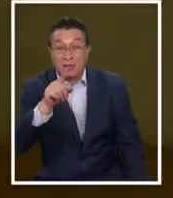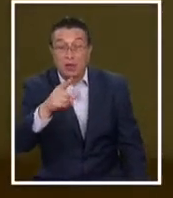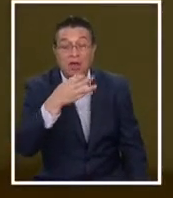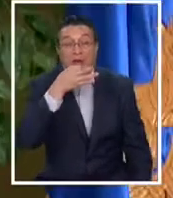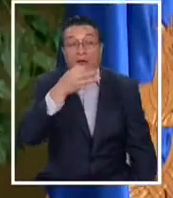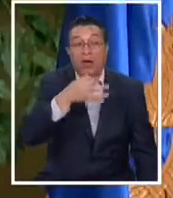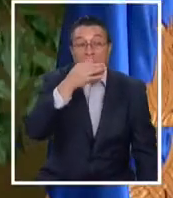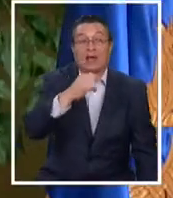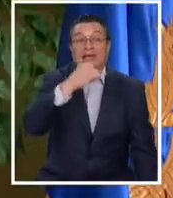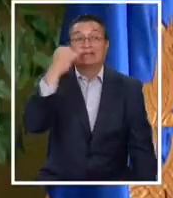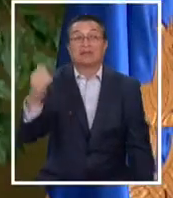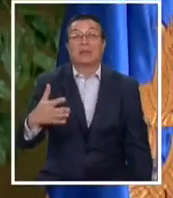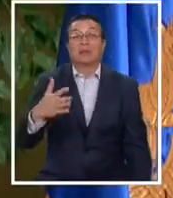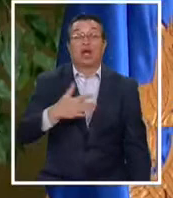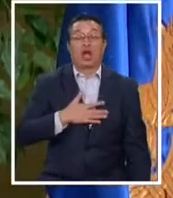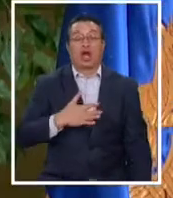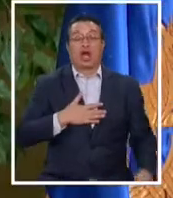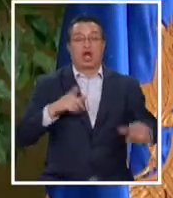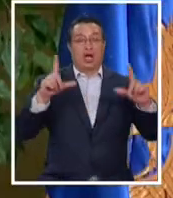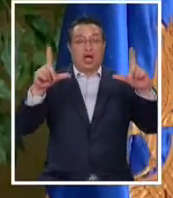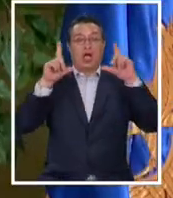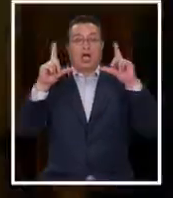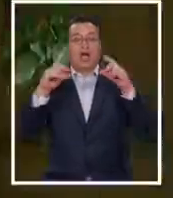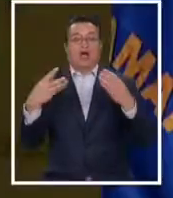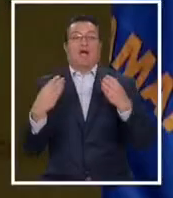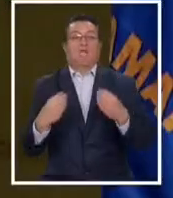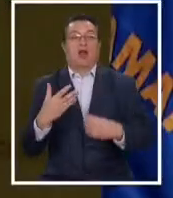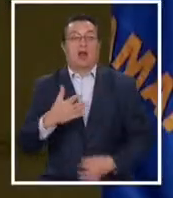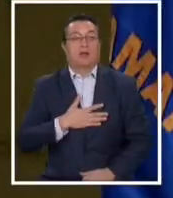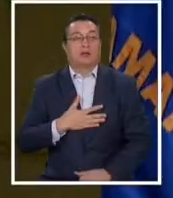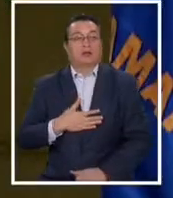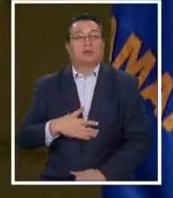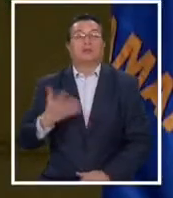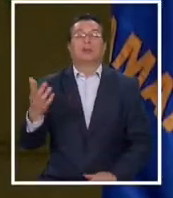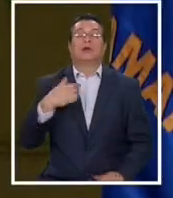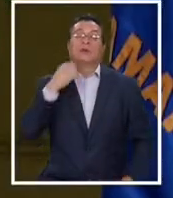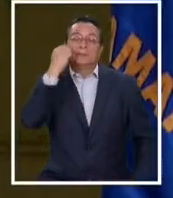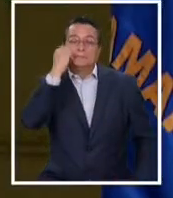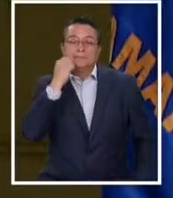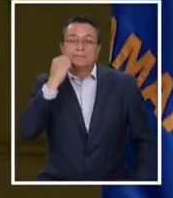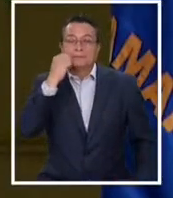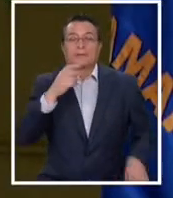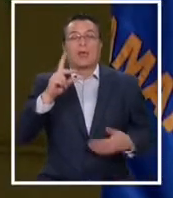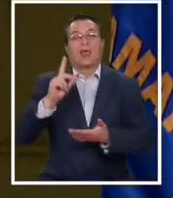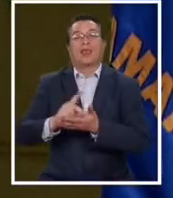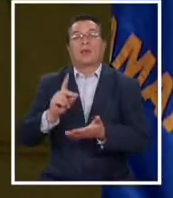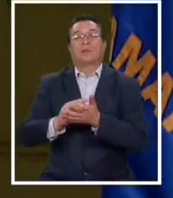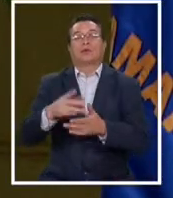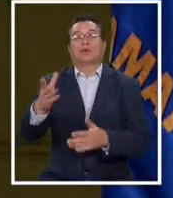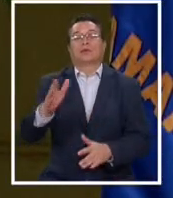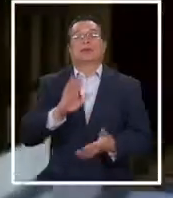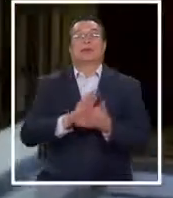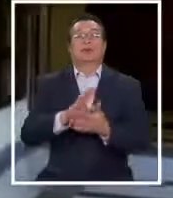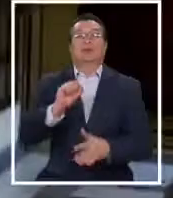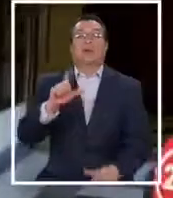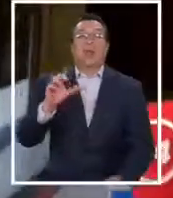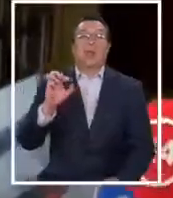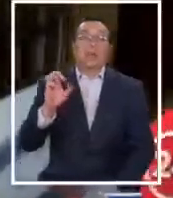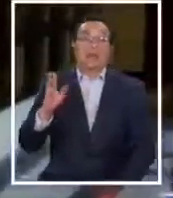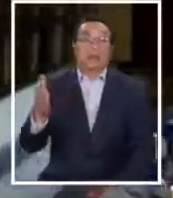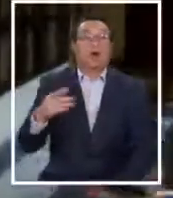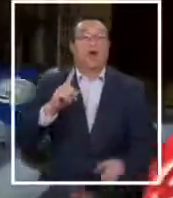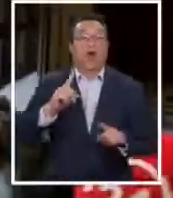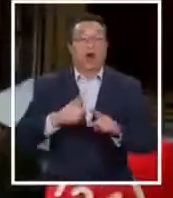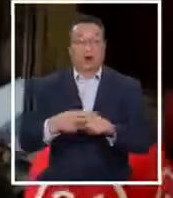gárgaras de ella ser siempre la paladín de las buenas prácticas. Nanay, diputado, candado chino, Chalper. Fue un nuevo